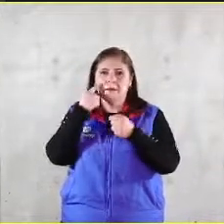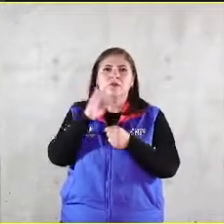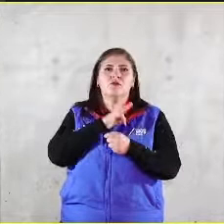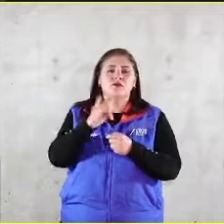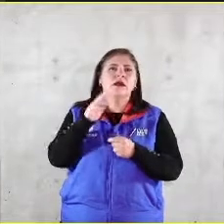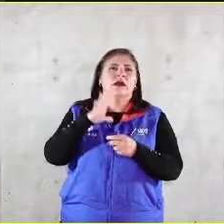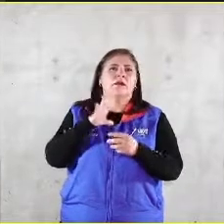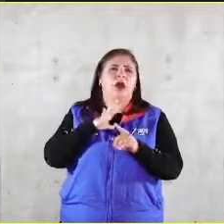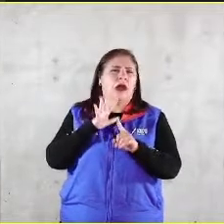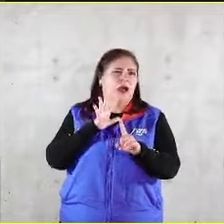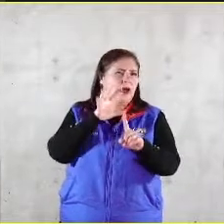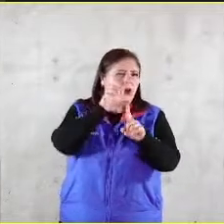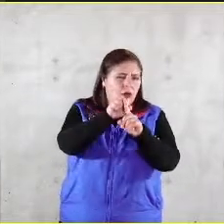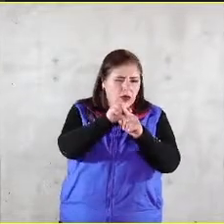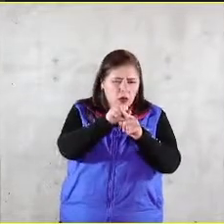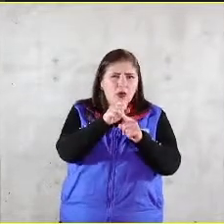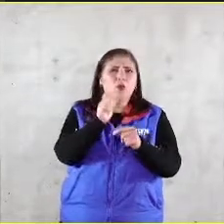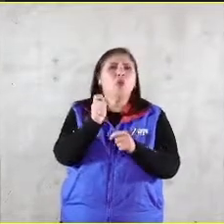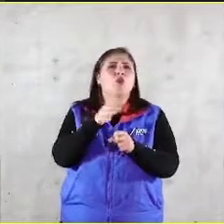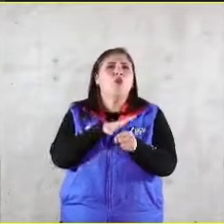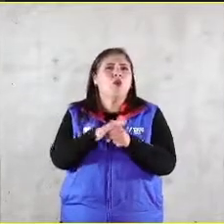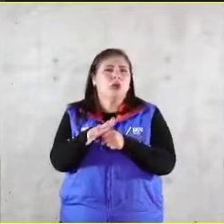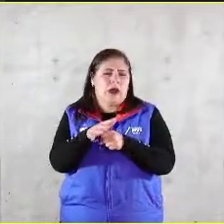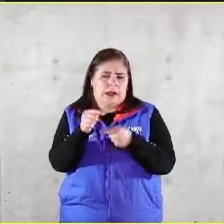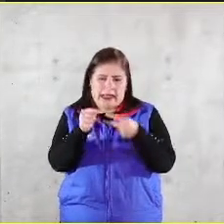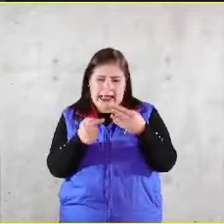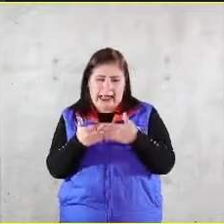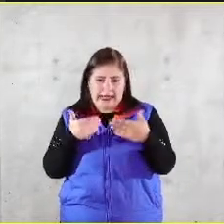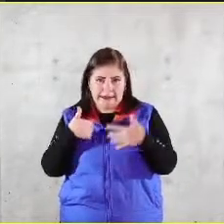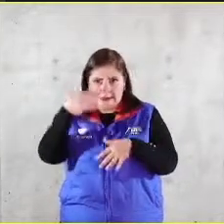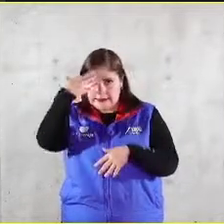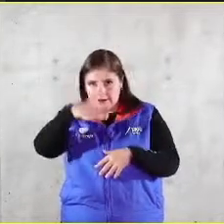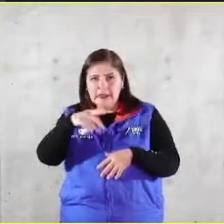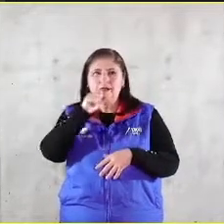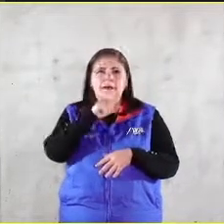y que son los efectos o los fines a los cuales aspiramos